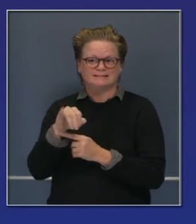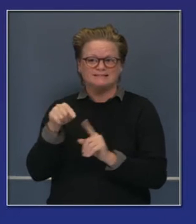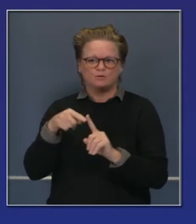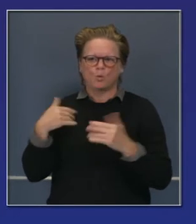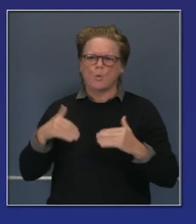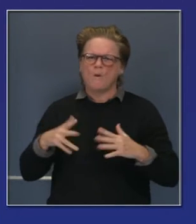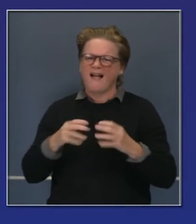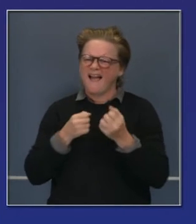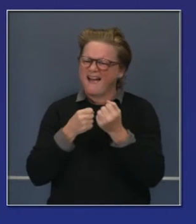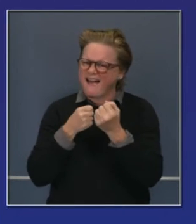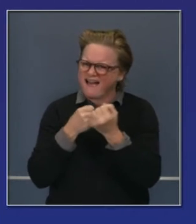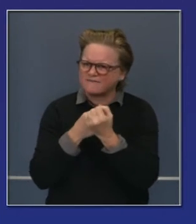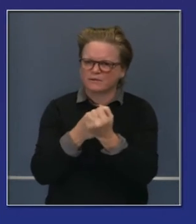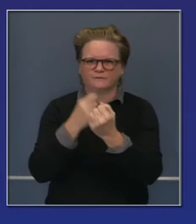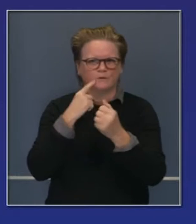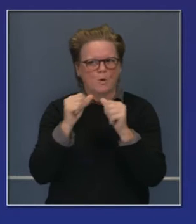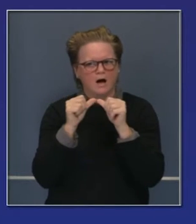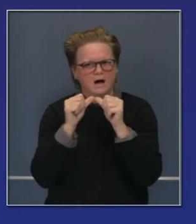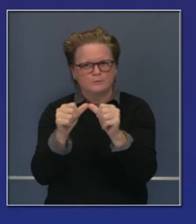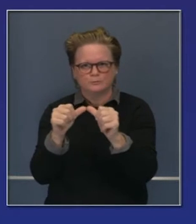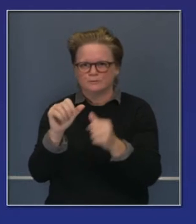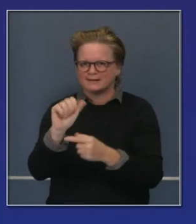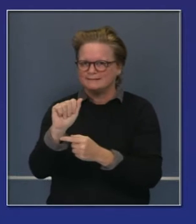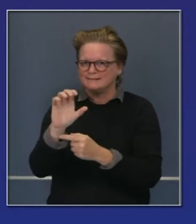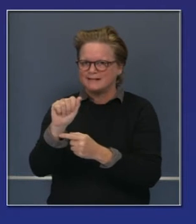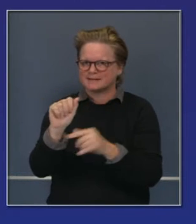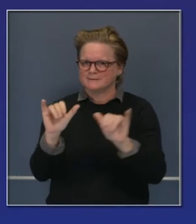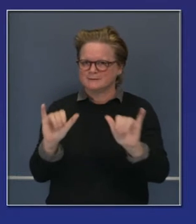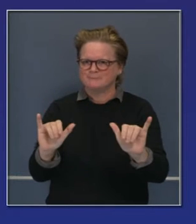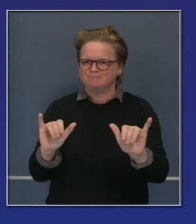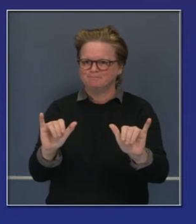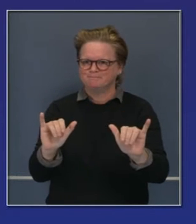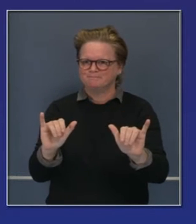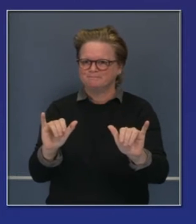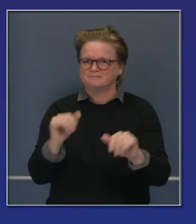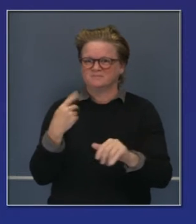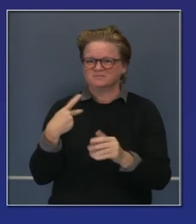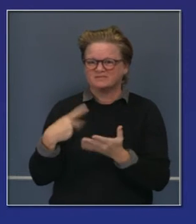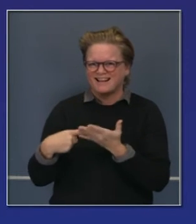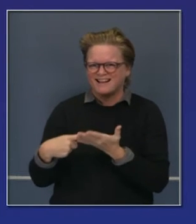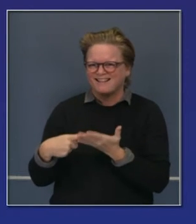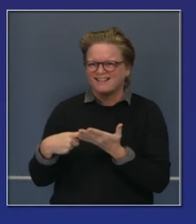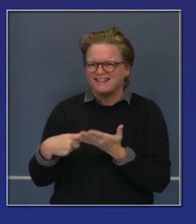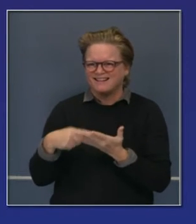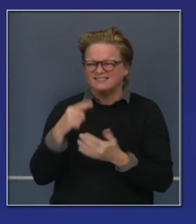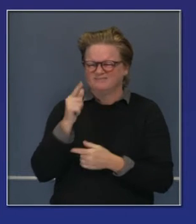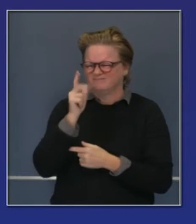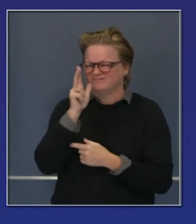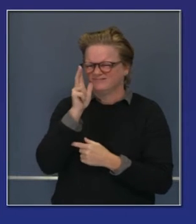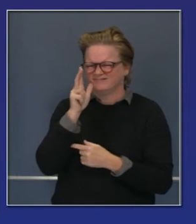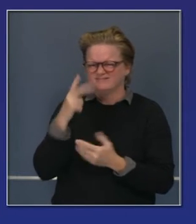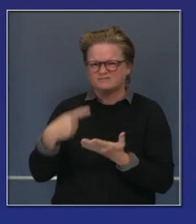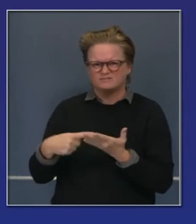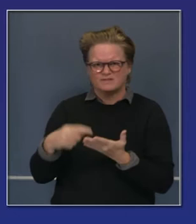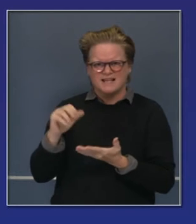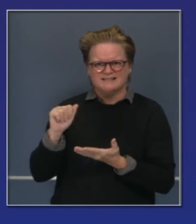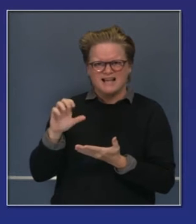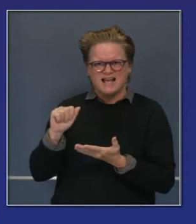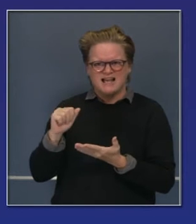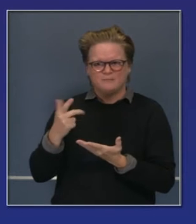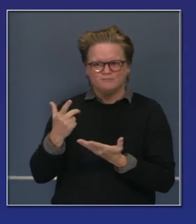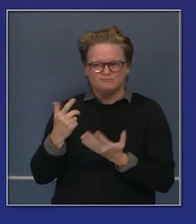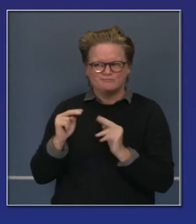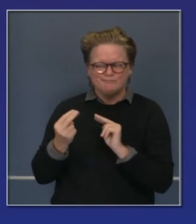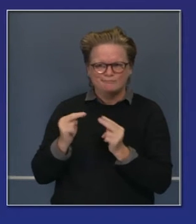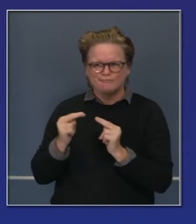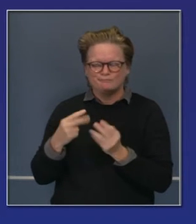el liderazgo de Nancy Pelosi. Acabo de conversar con ella hace algunos días sobre este tema. Y les aseguro que esto es una